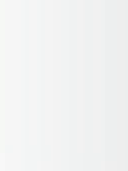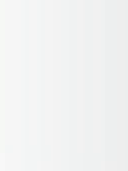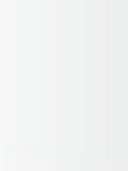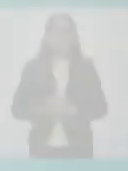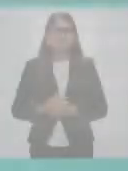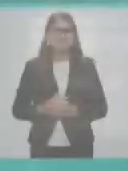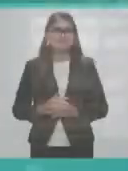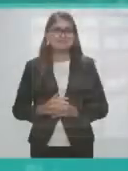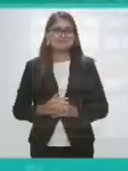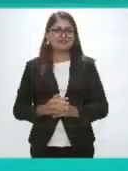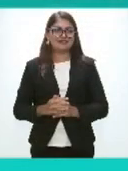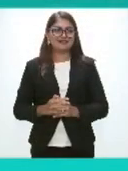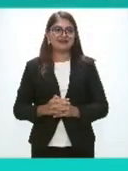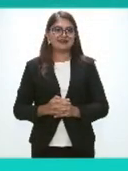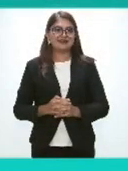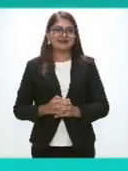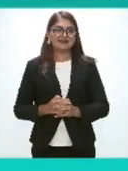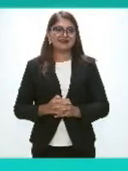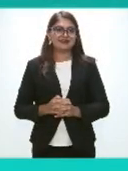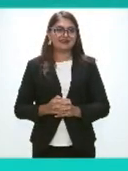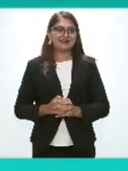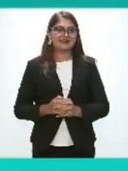Yo escuché que se conectó, ¿no?